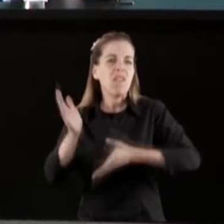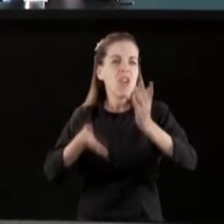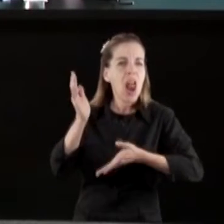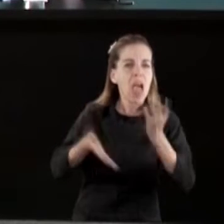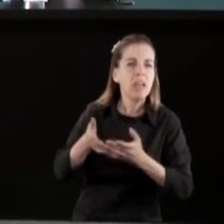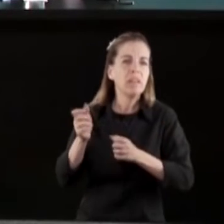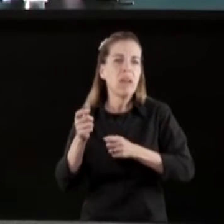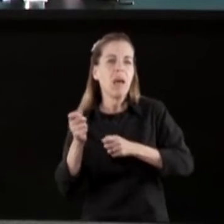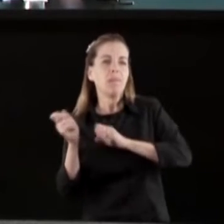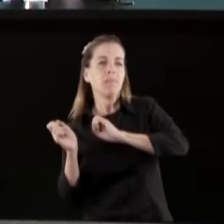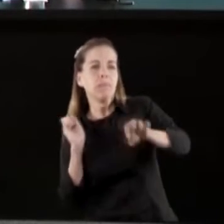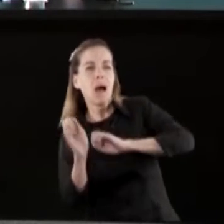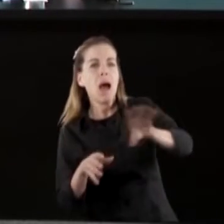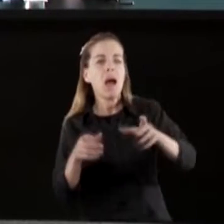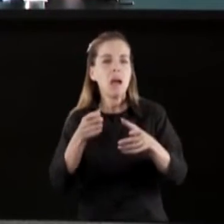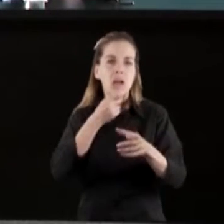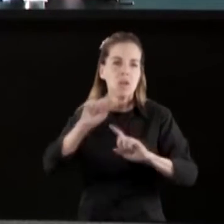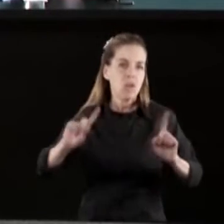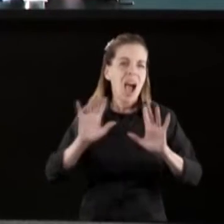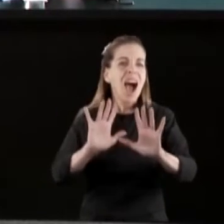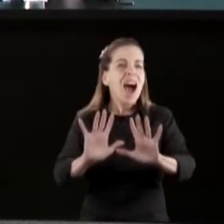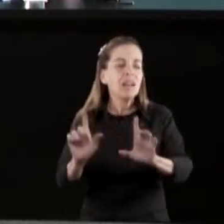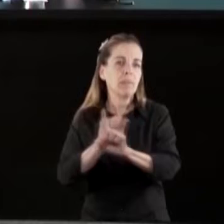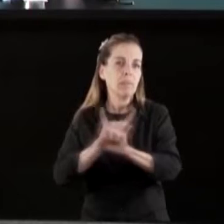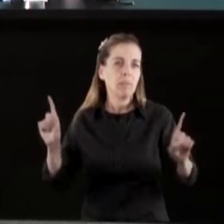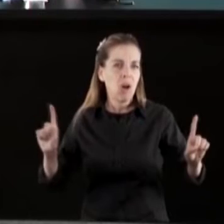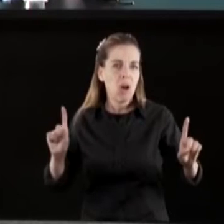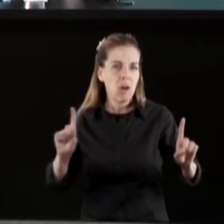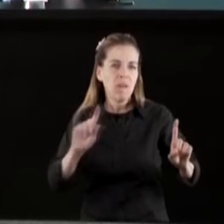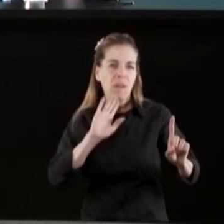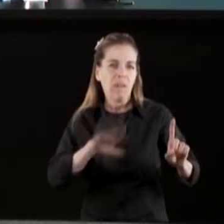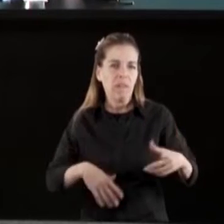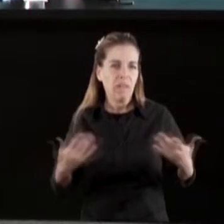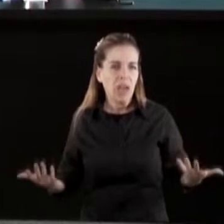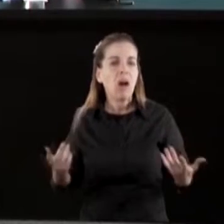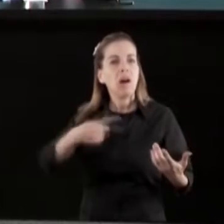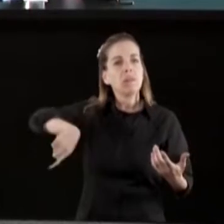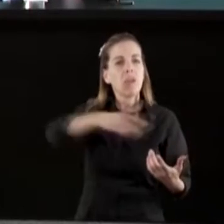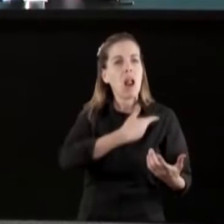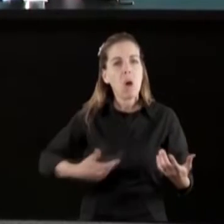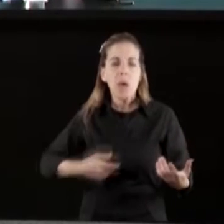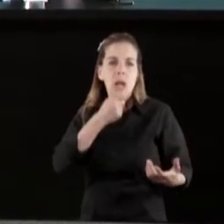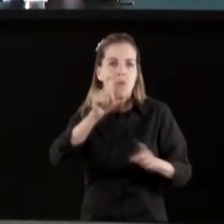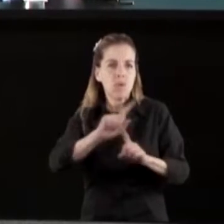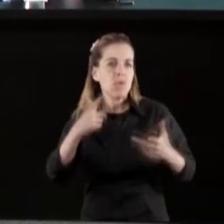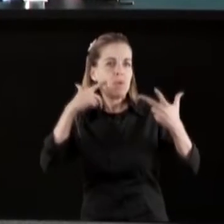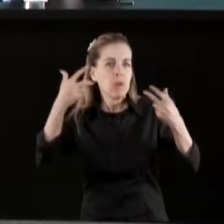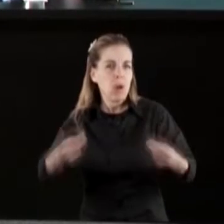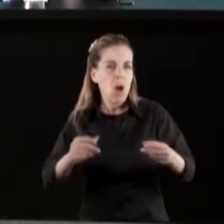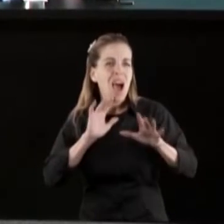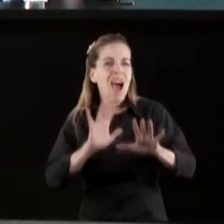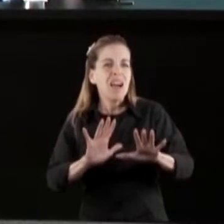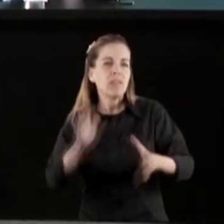a la intolerancia, bueno, acciones que realmente rechazamos muy enérgicamente desde